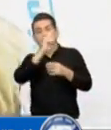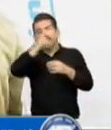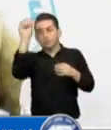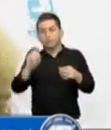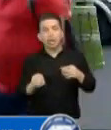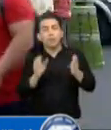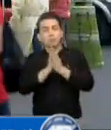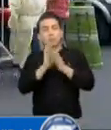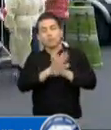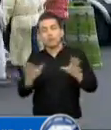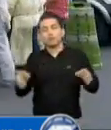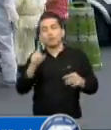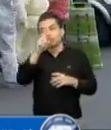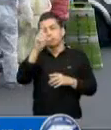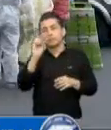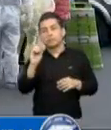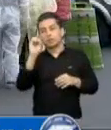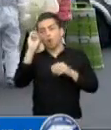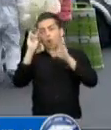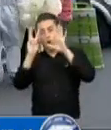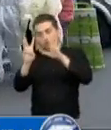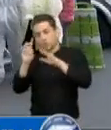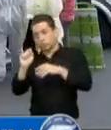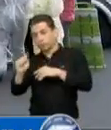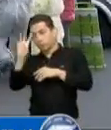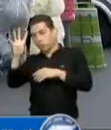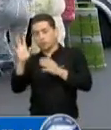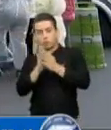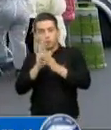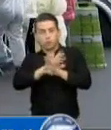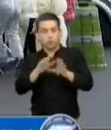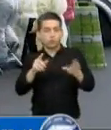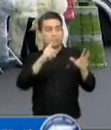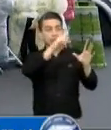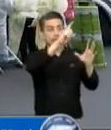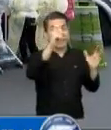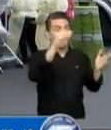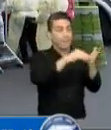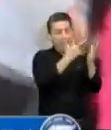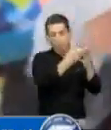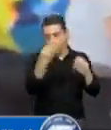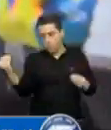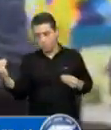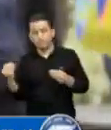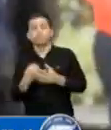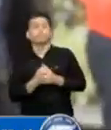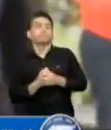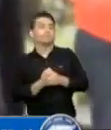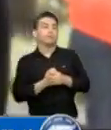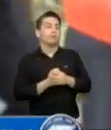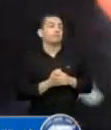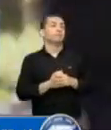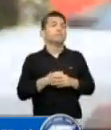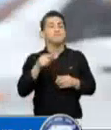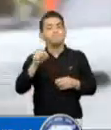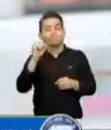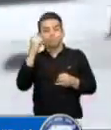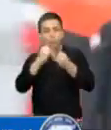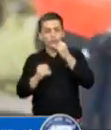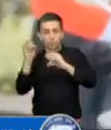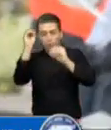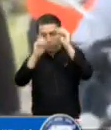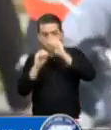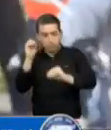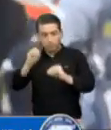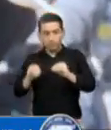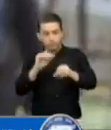.4 fallecidos por cada 100.000, y la letalidad es del 2.1%. En la última actualización de casos COVID